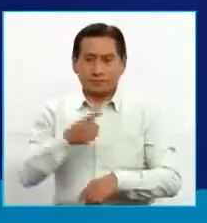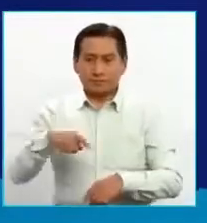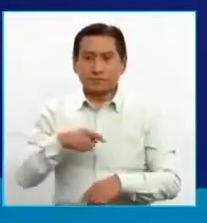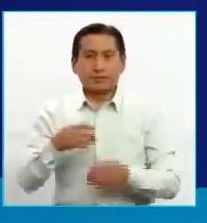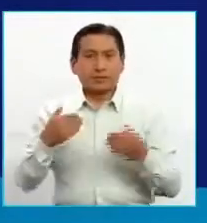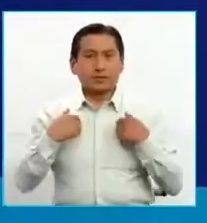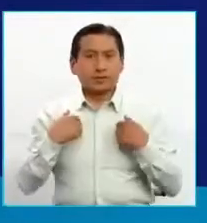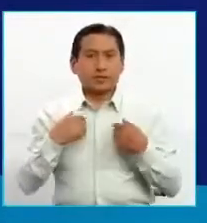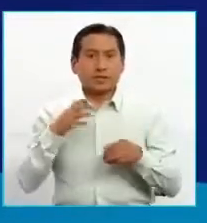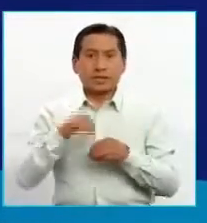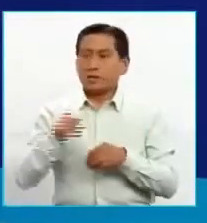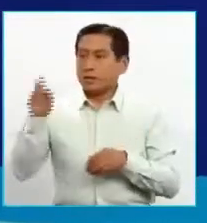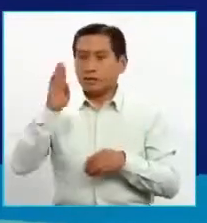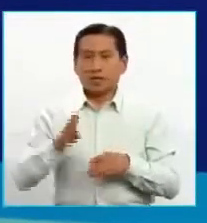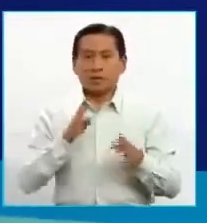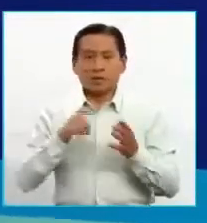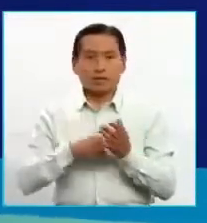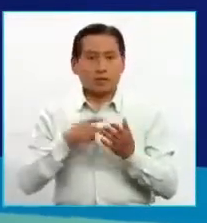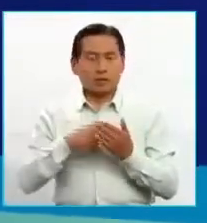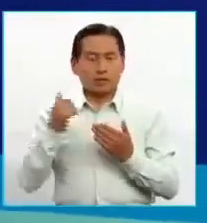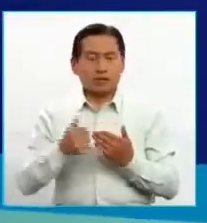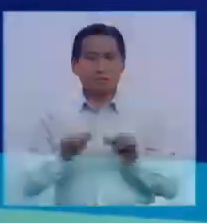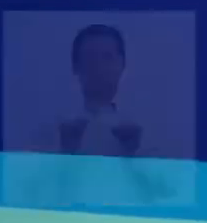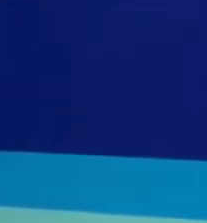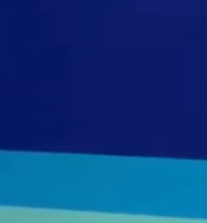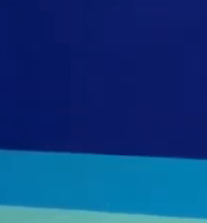estaremos en Brasil conversando sobre otro proyecto. No se nos vayan.